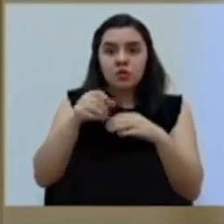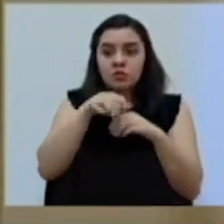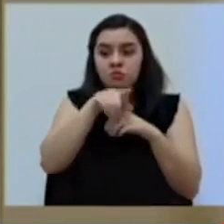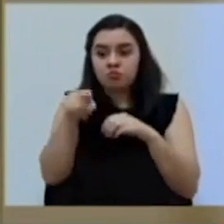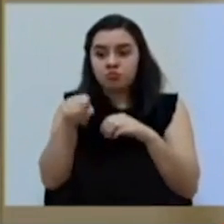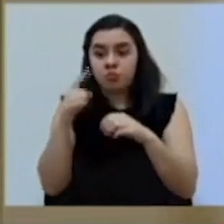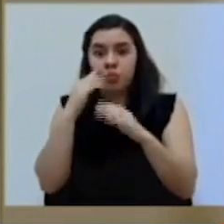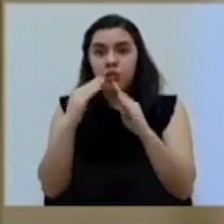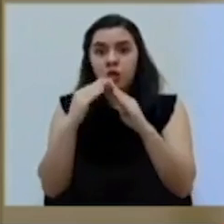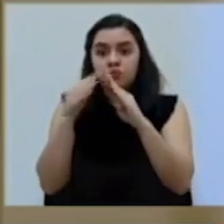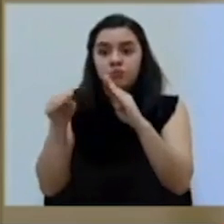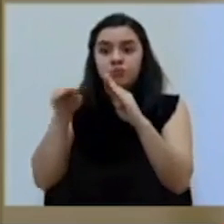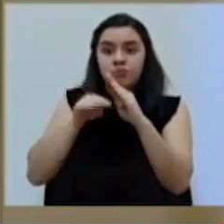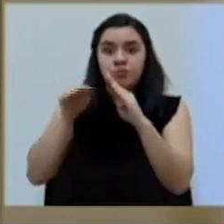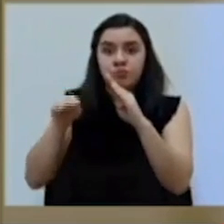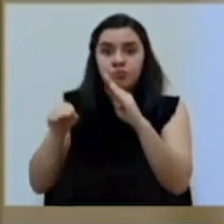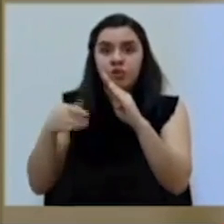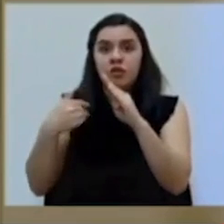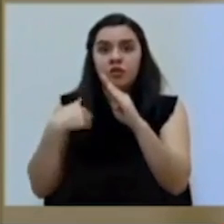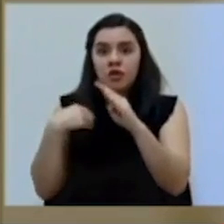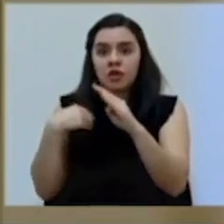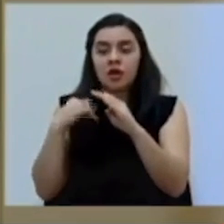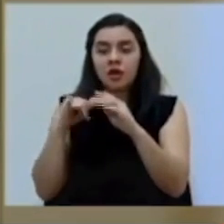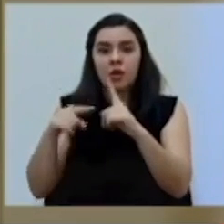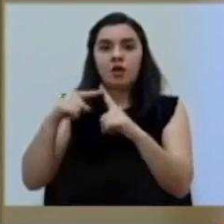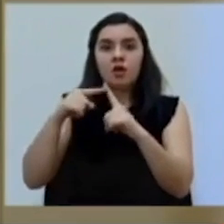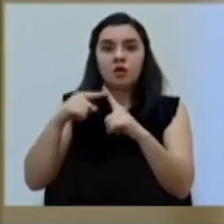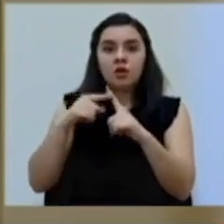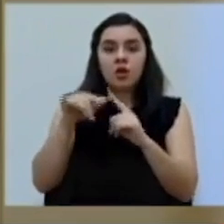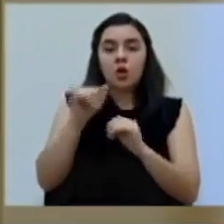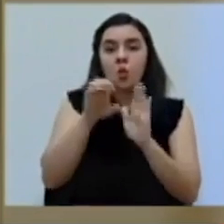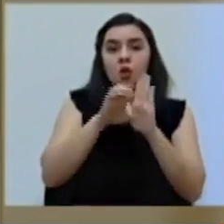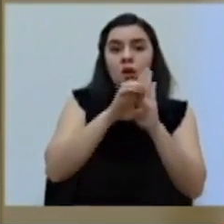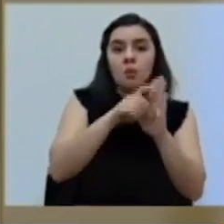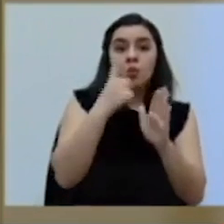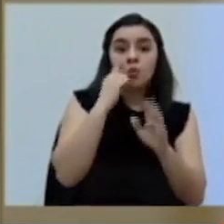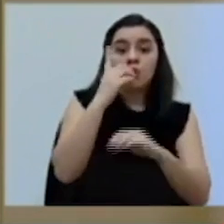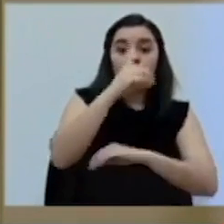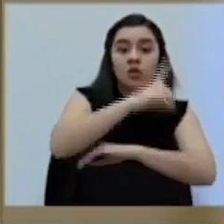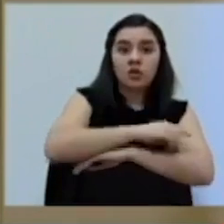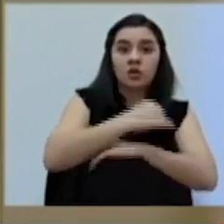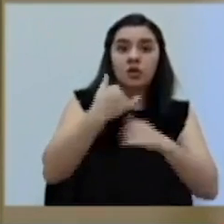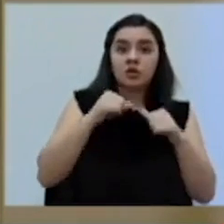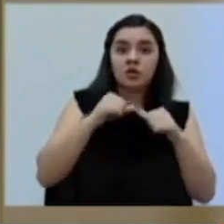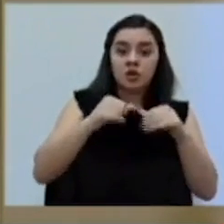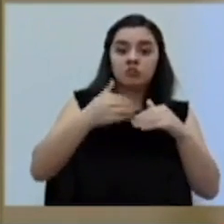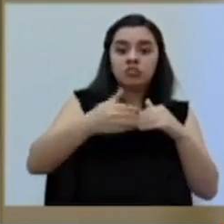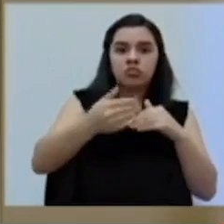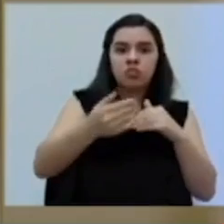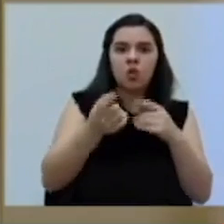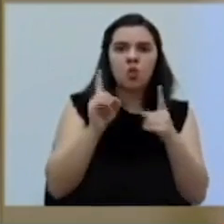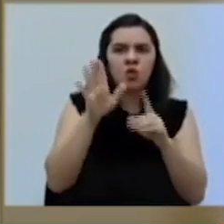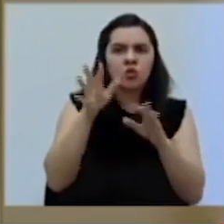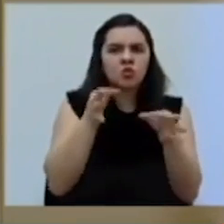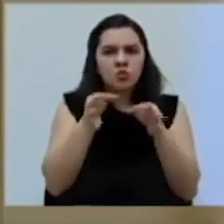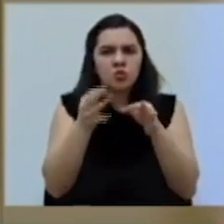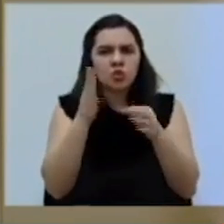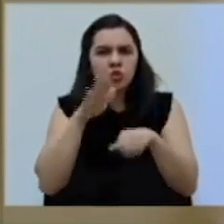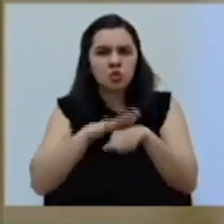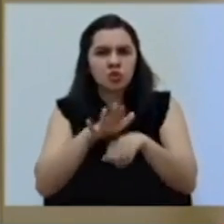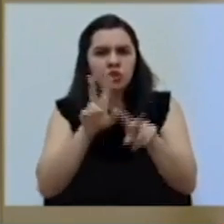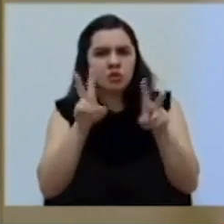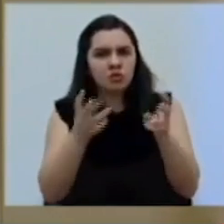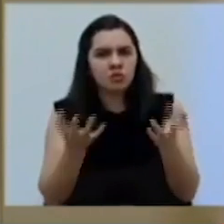por nexo. Un ejemplo de ello es la cantidad de casos por día que se sigue anunciando. ¿Qué explicación nos puede dar al respecto?